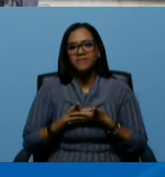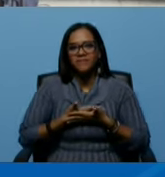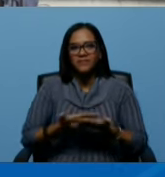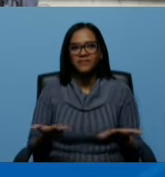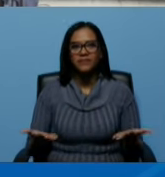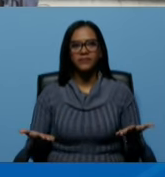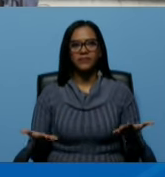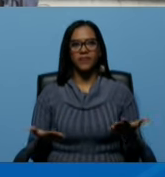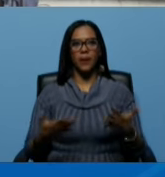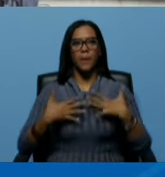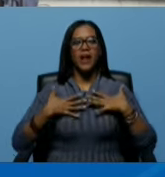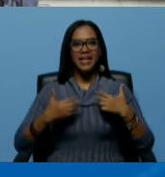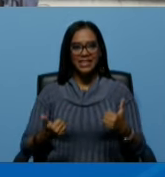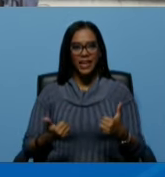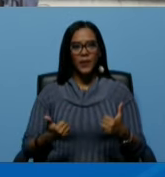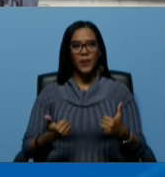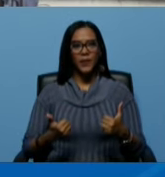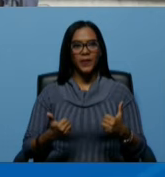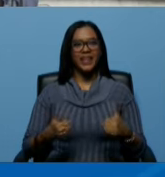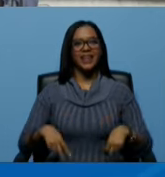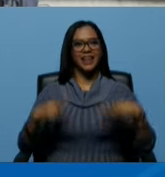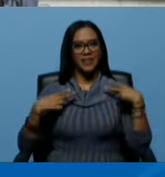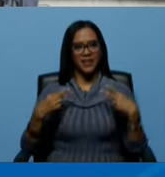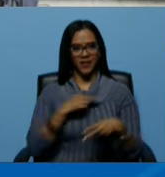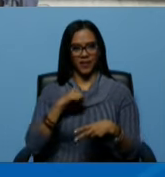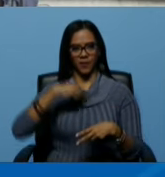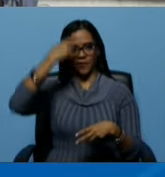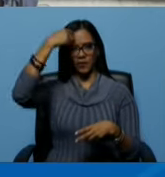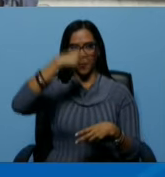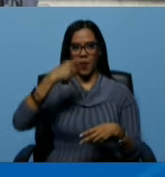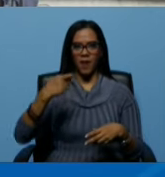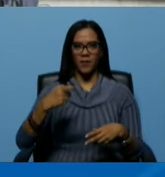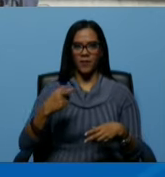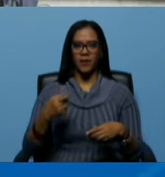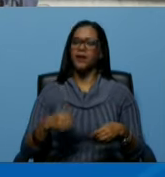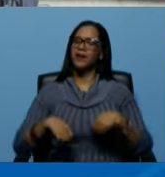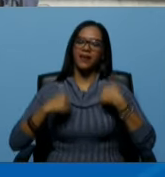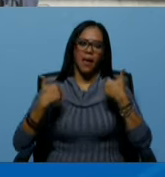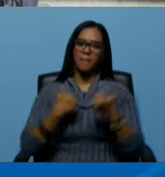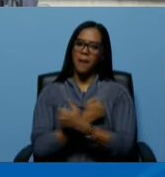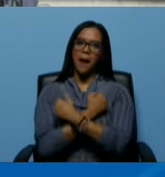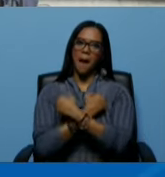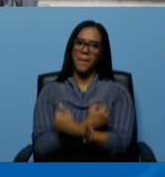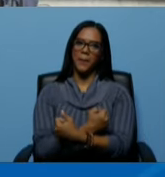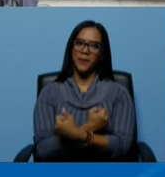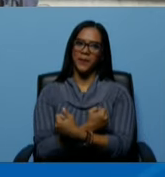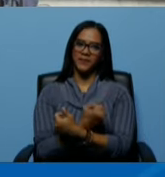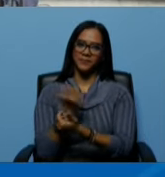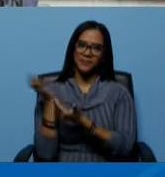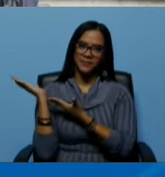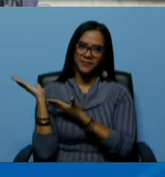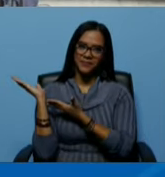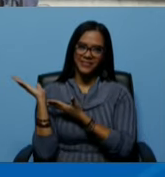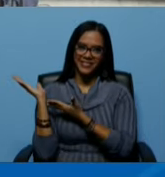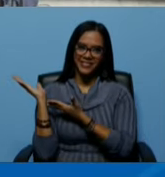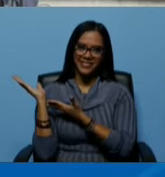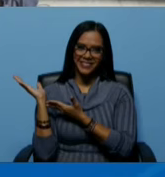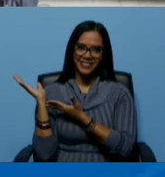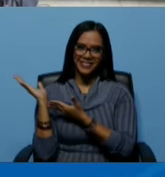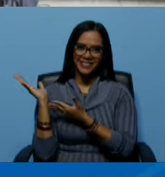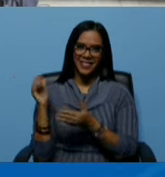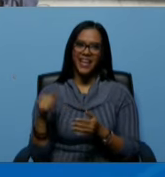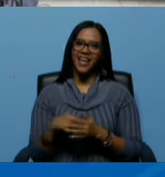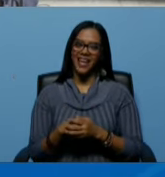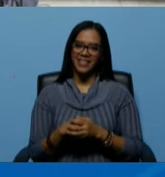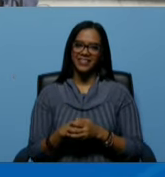salud y la vida de nuestro pueblo que más gesto de amor puede ser el gesto del gran José